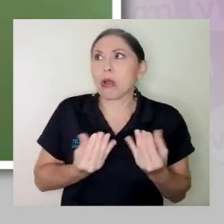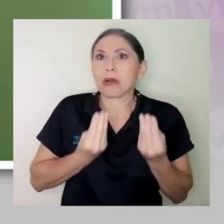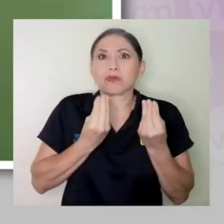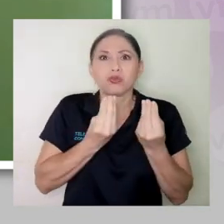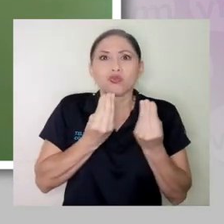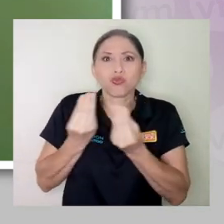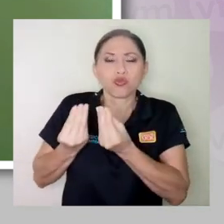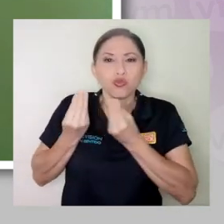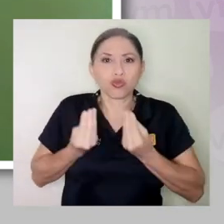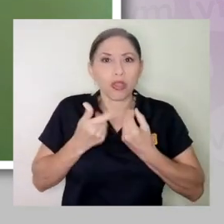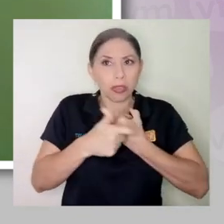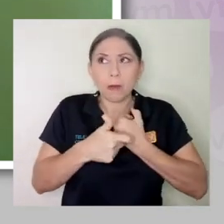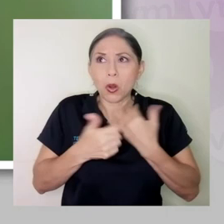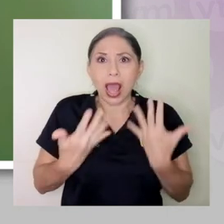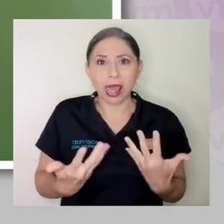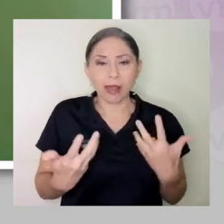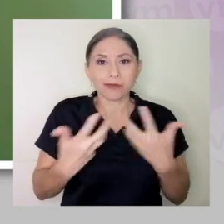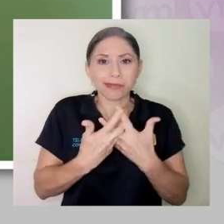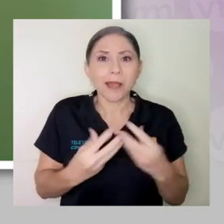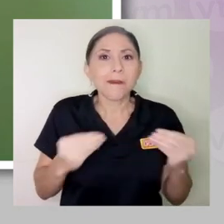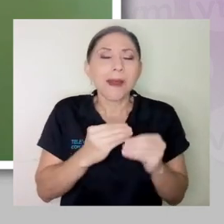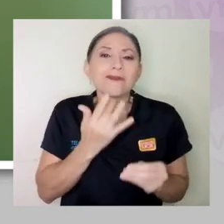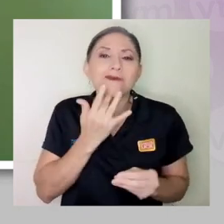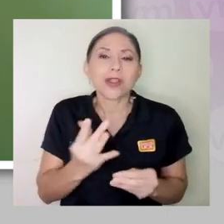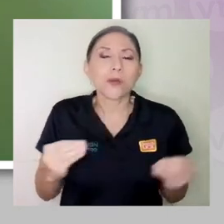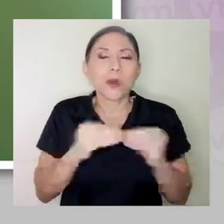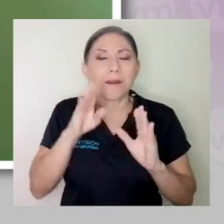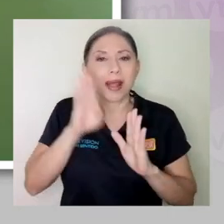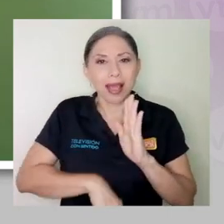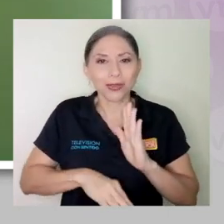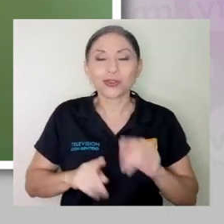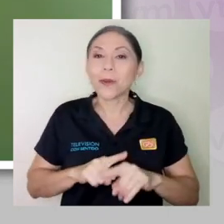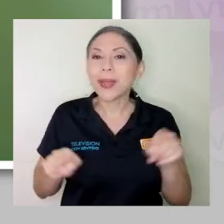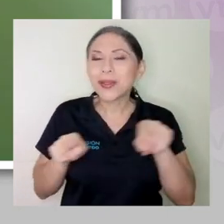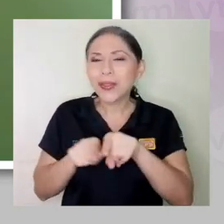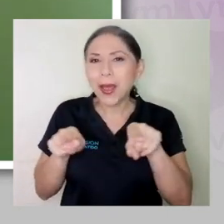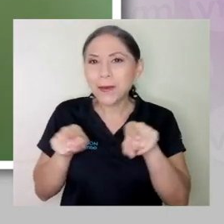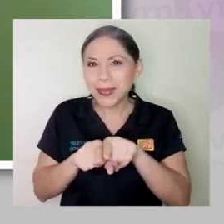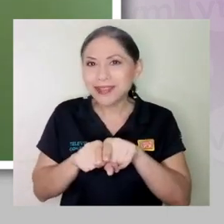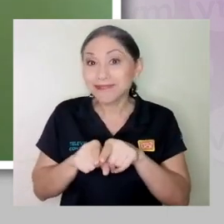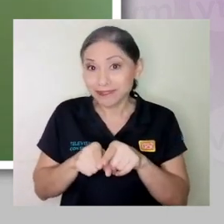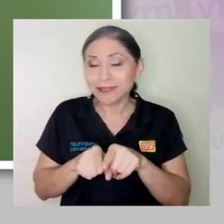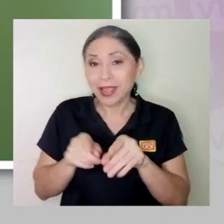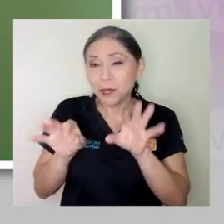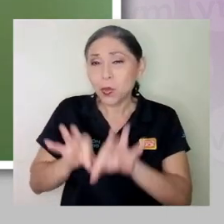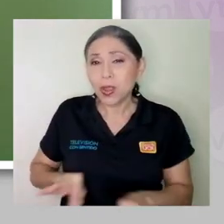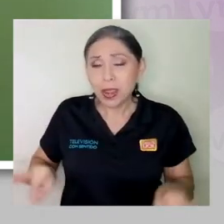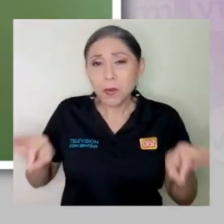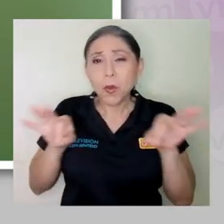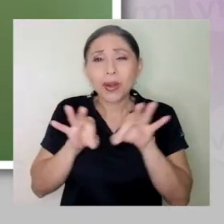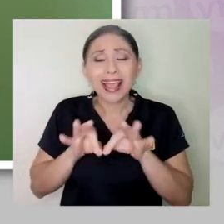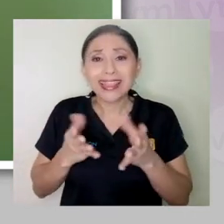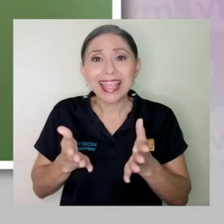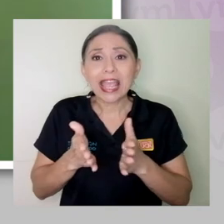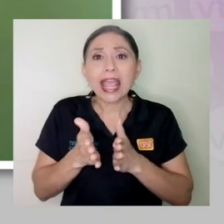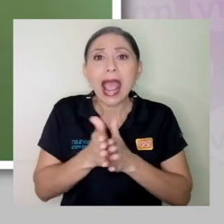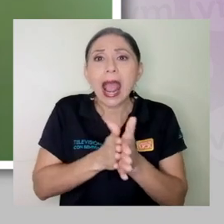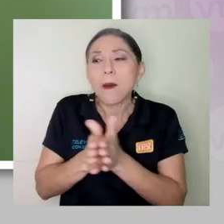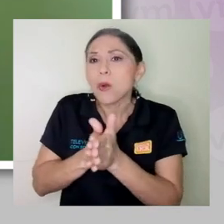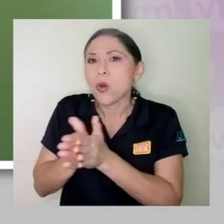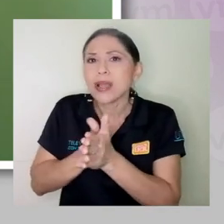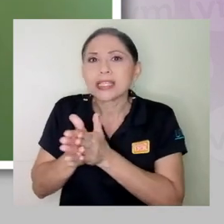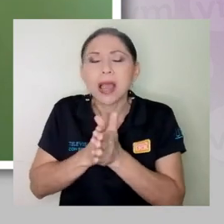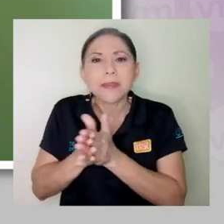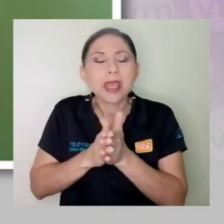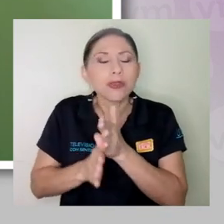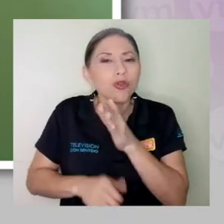que están de temporada que son más más ricos generalmente y son más baratos pero también hay otra parte muy importante que